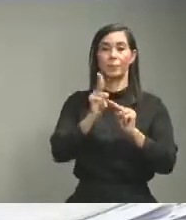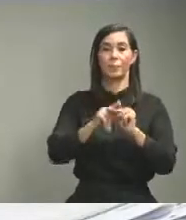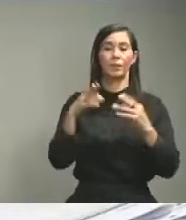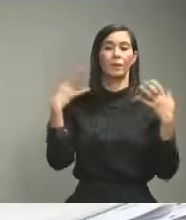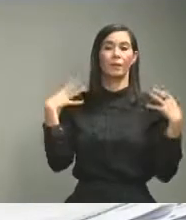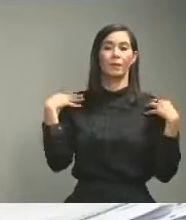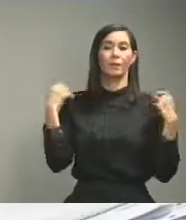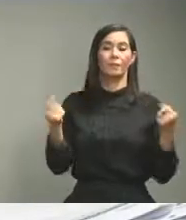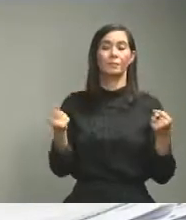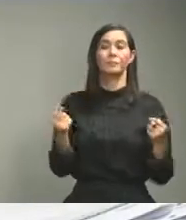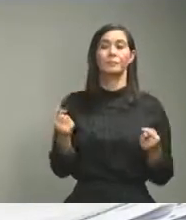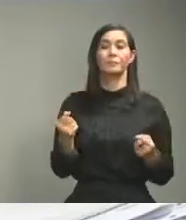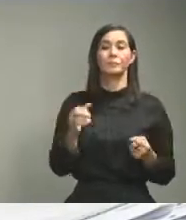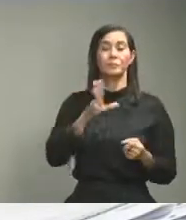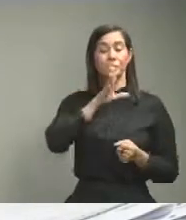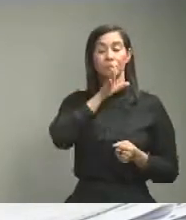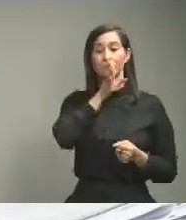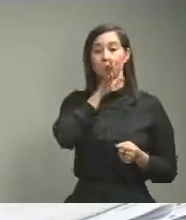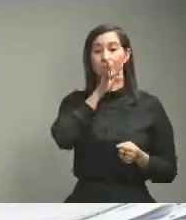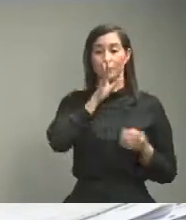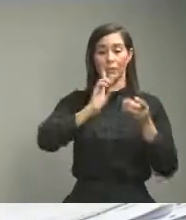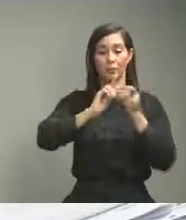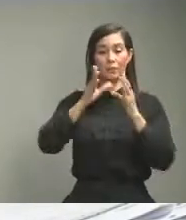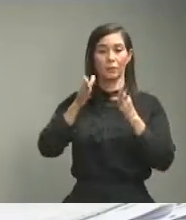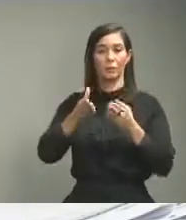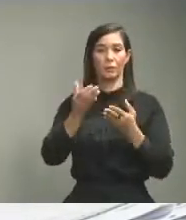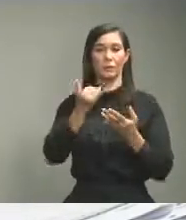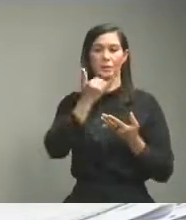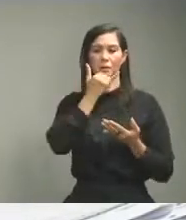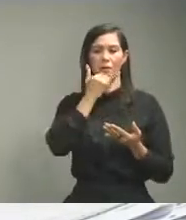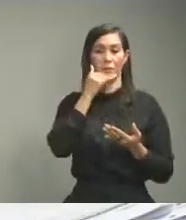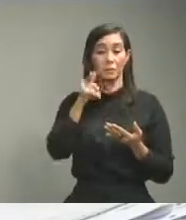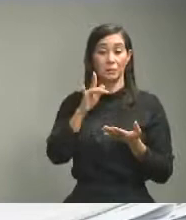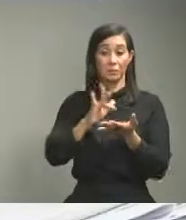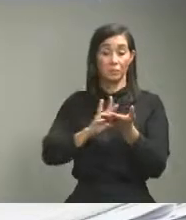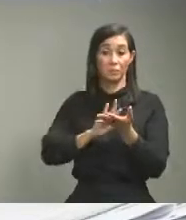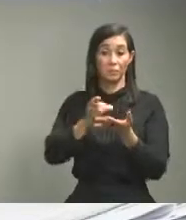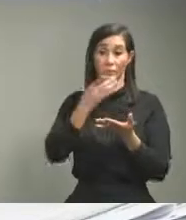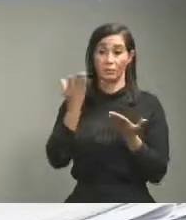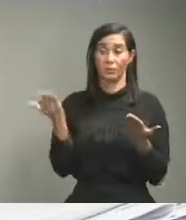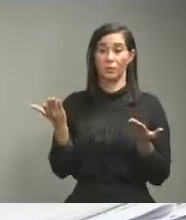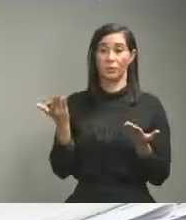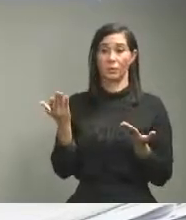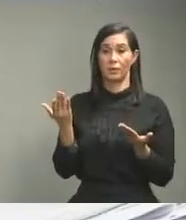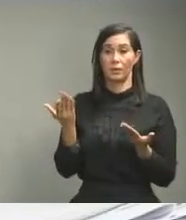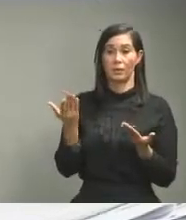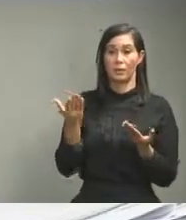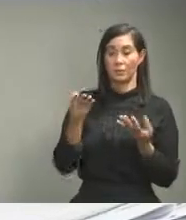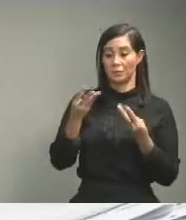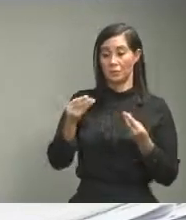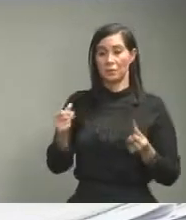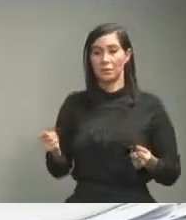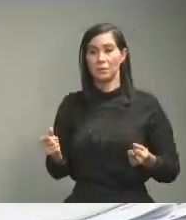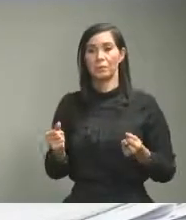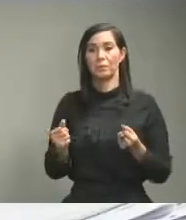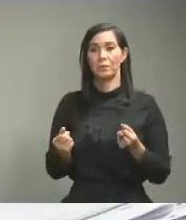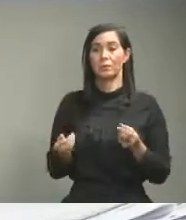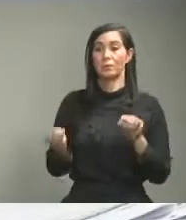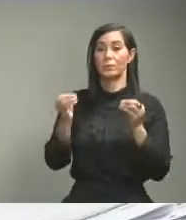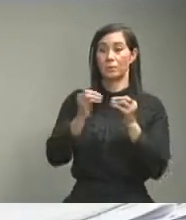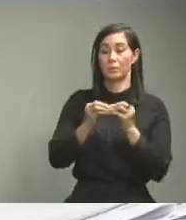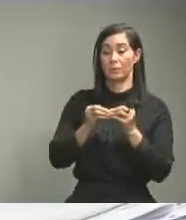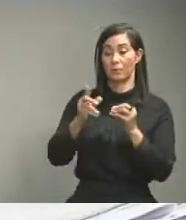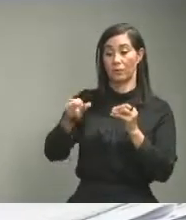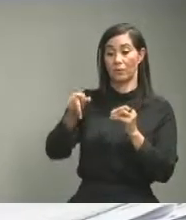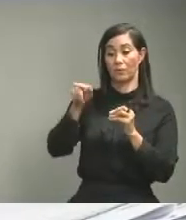vamos a hablar con el director para ver qué pasa con el suplido de los medicamentos que ya llegaron